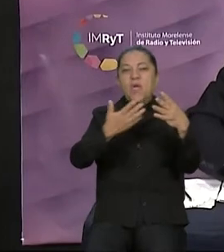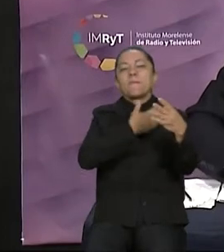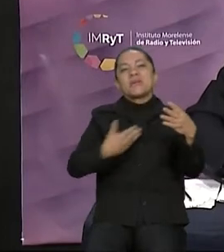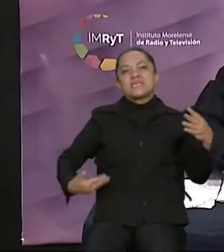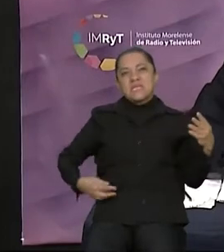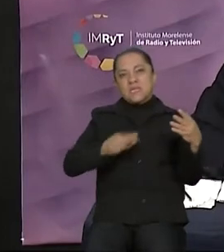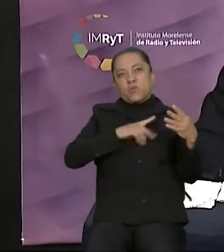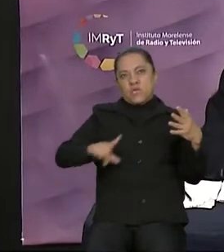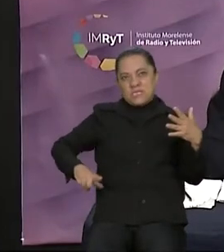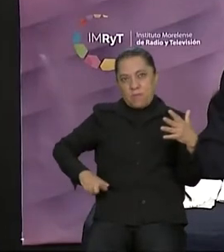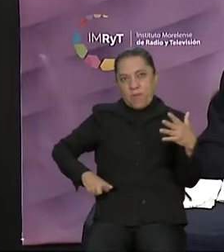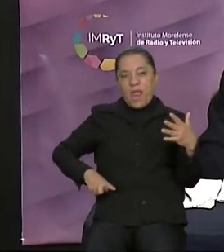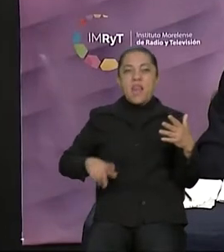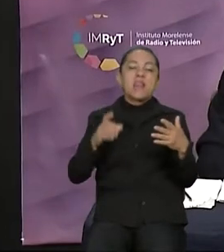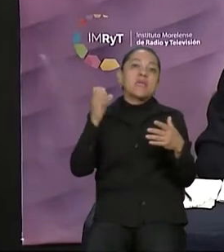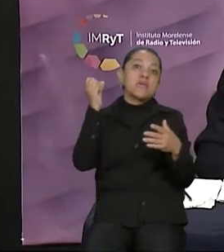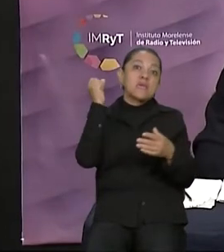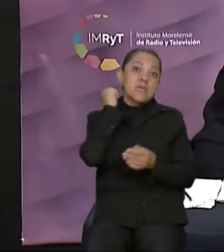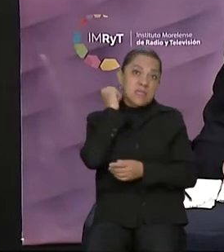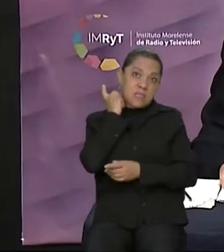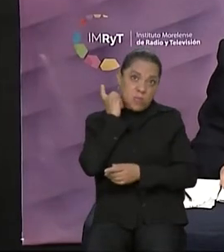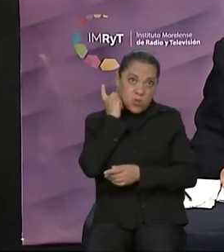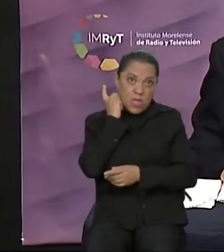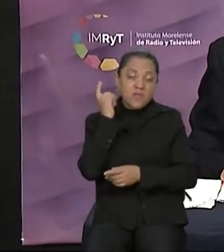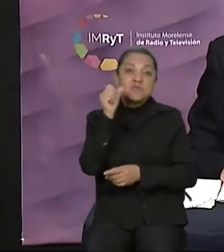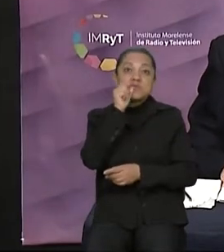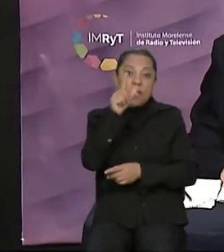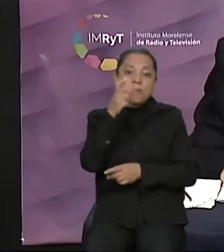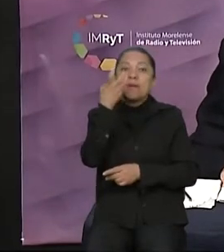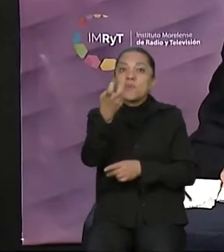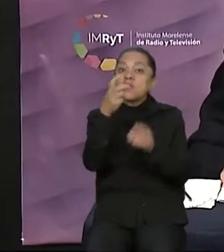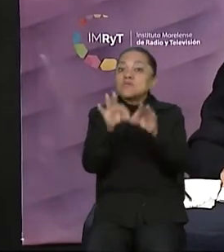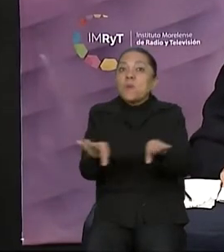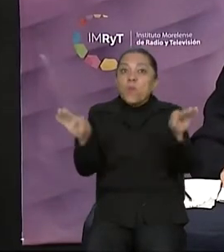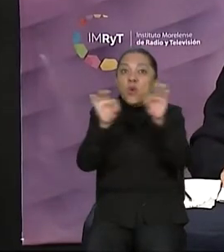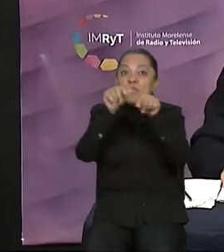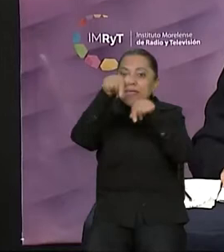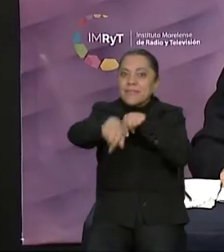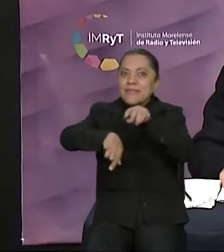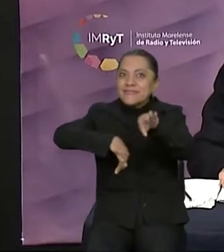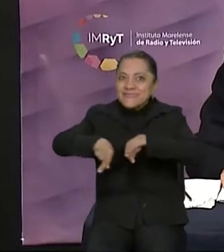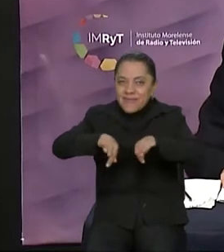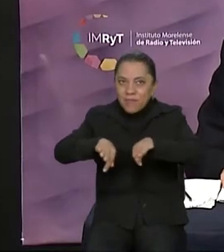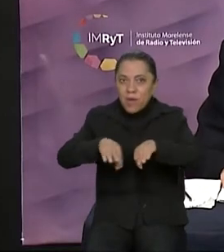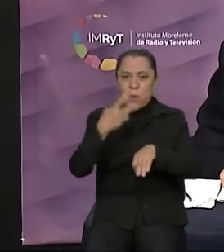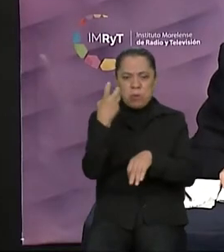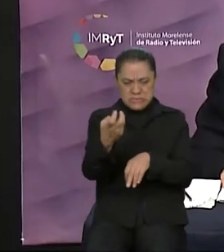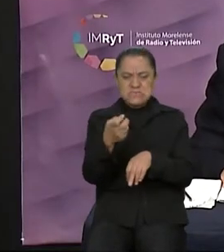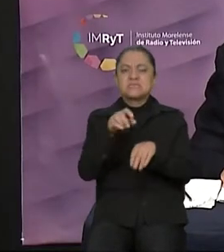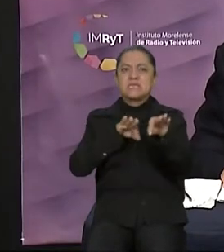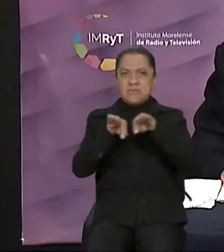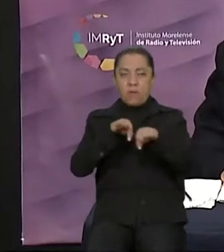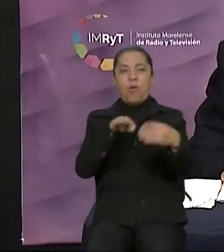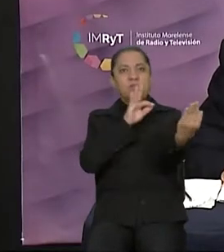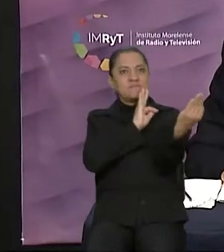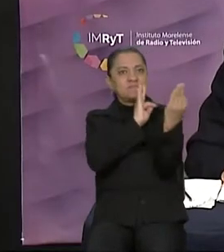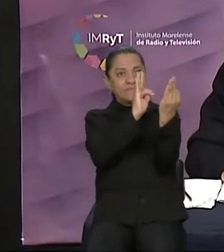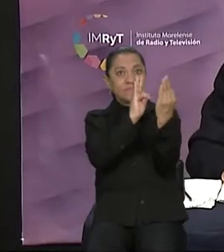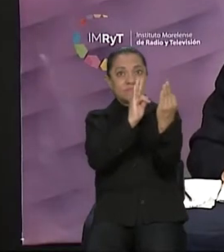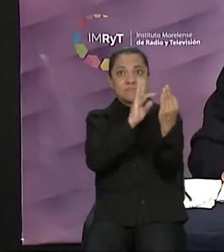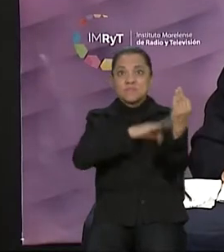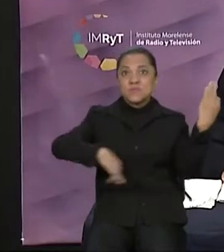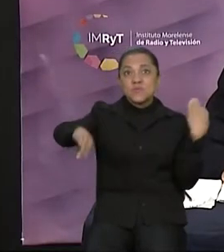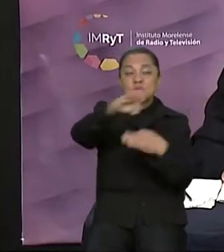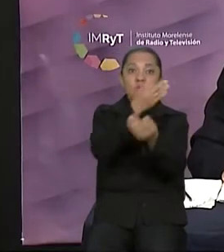De ahí la importancia de este ejercicio, Carlos. Un ejercicio de cara a la sociedad morelense que es compartido en la difusión por